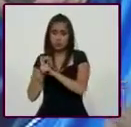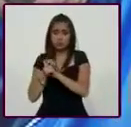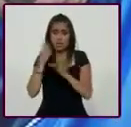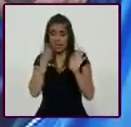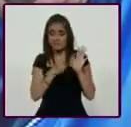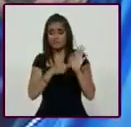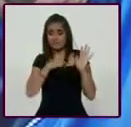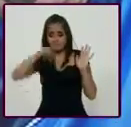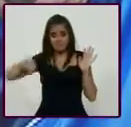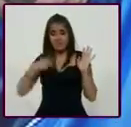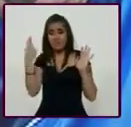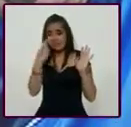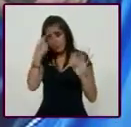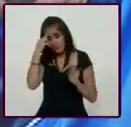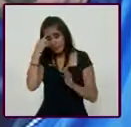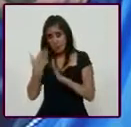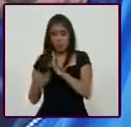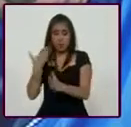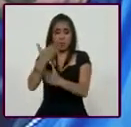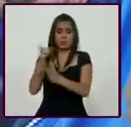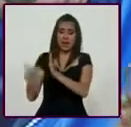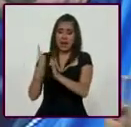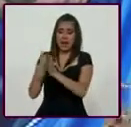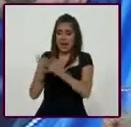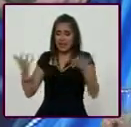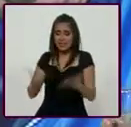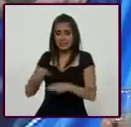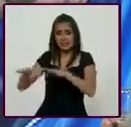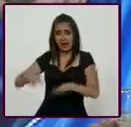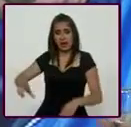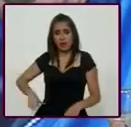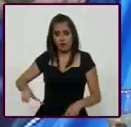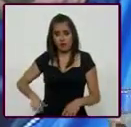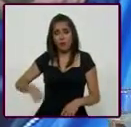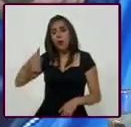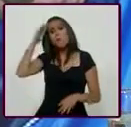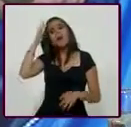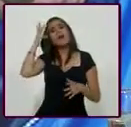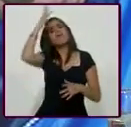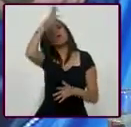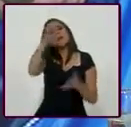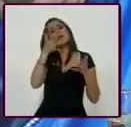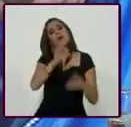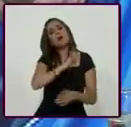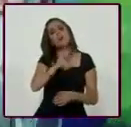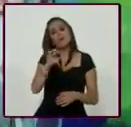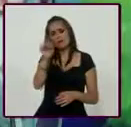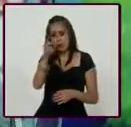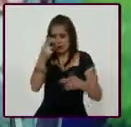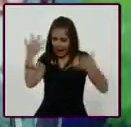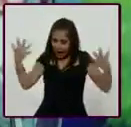el asumir, proponer políticas públicas que no confundan lo deseable con lo posible. Entonces, creo que para poder